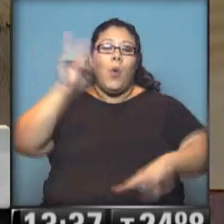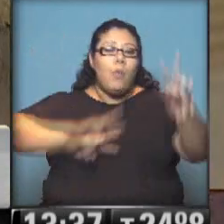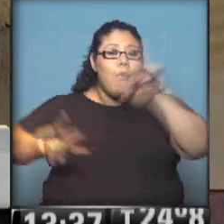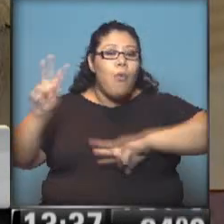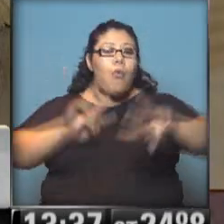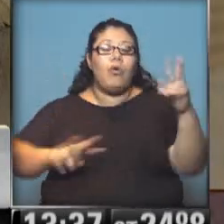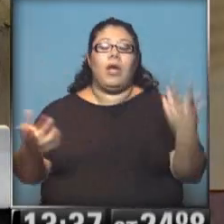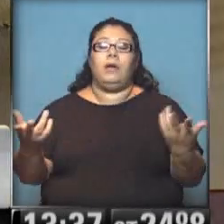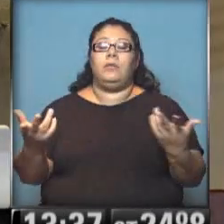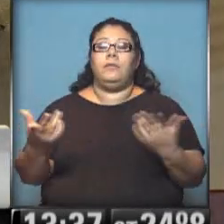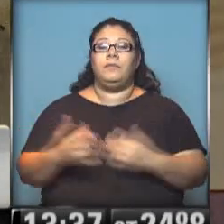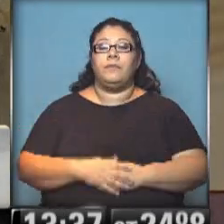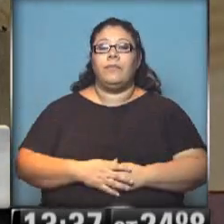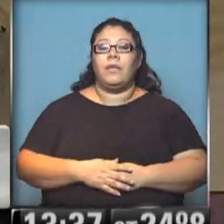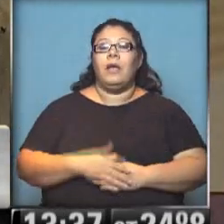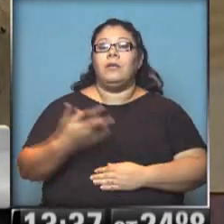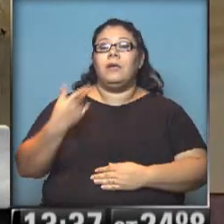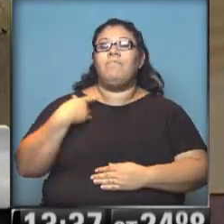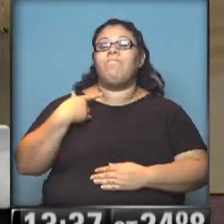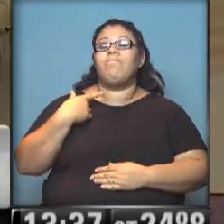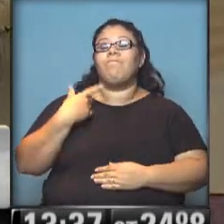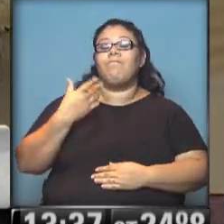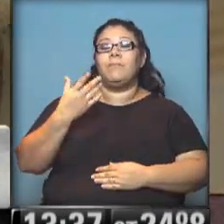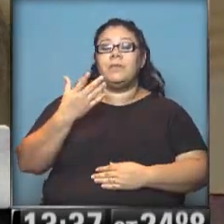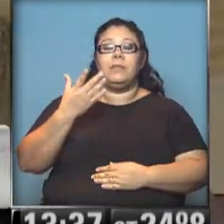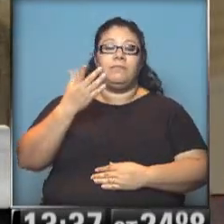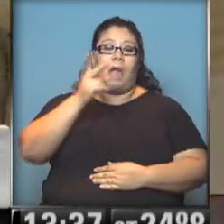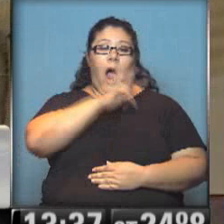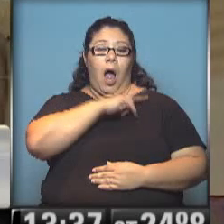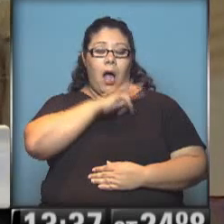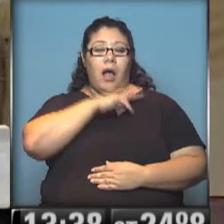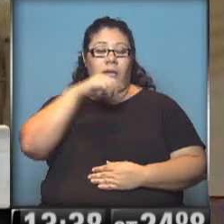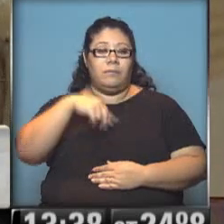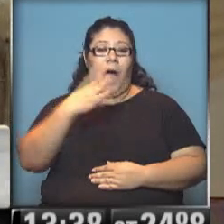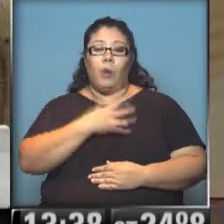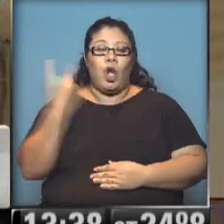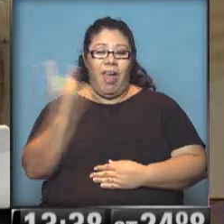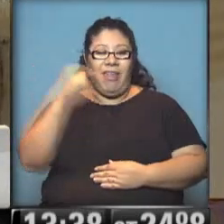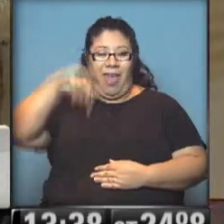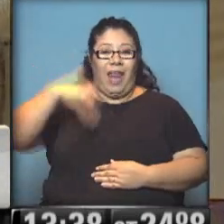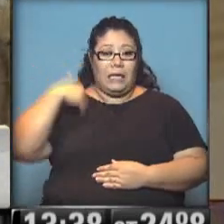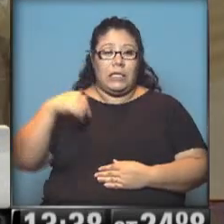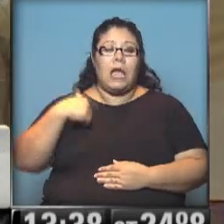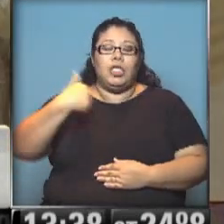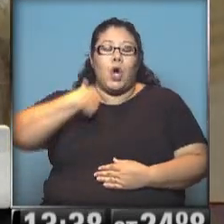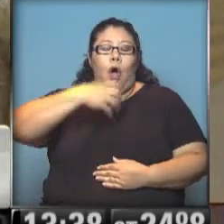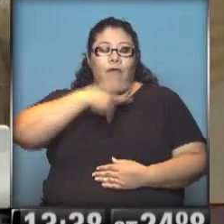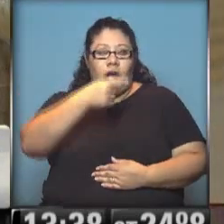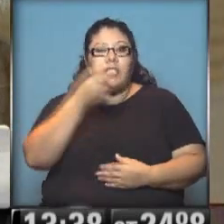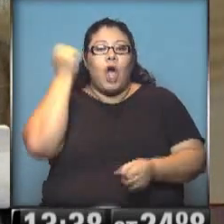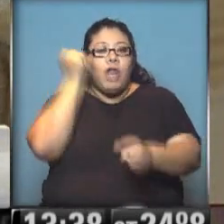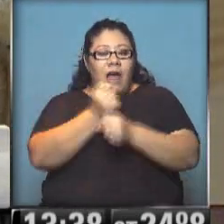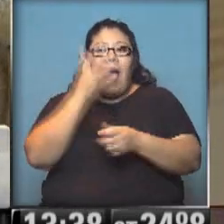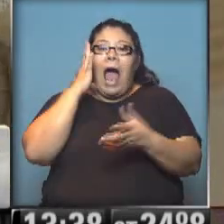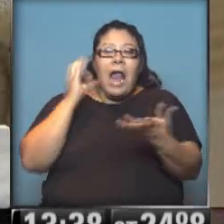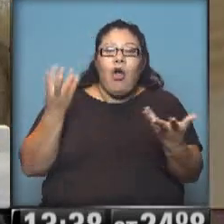las autoridades de mi país confío en que hagan algo. Ellos